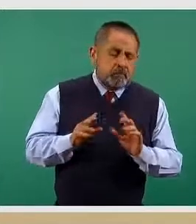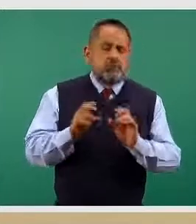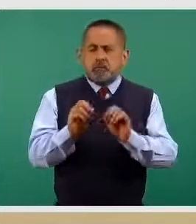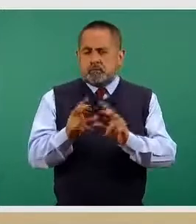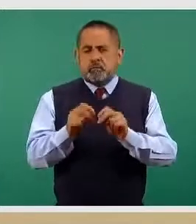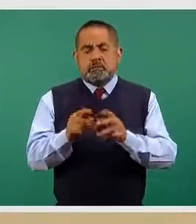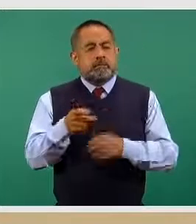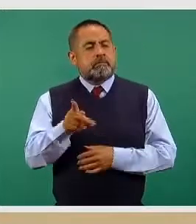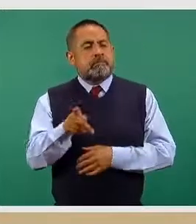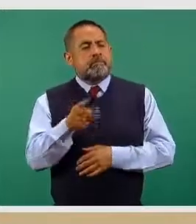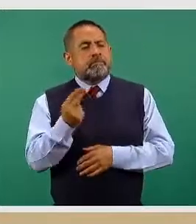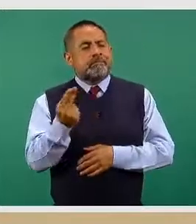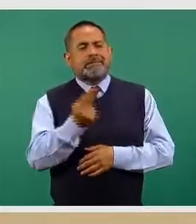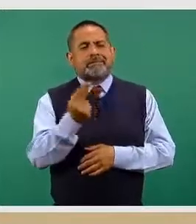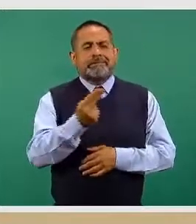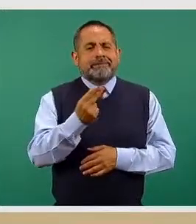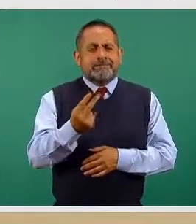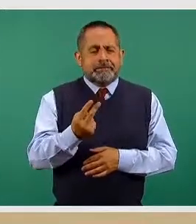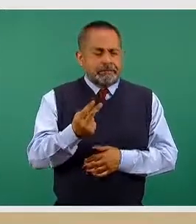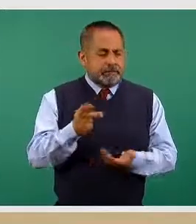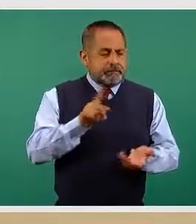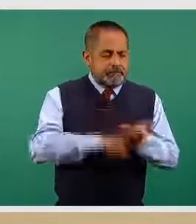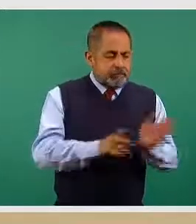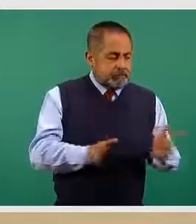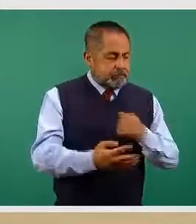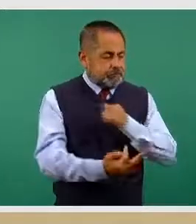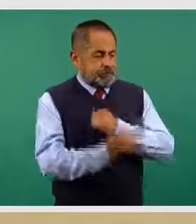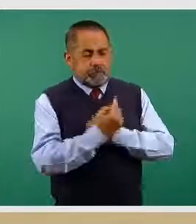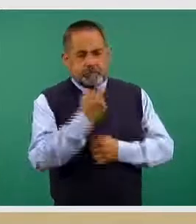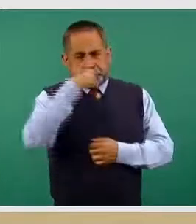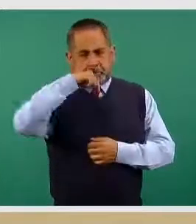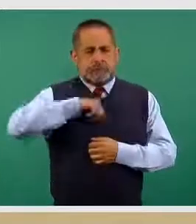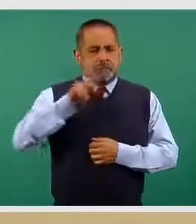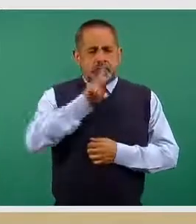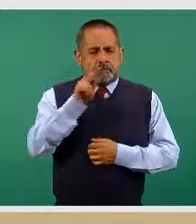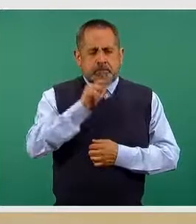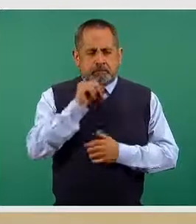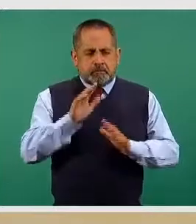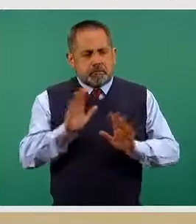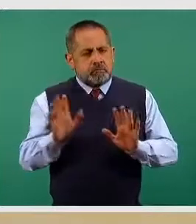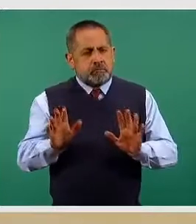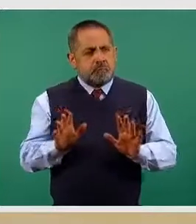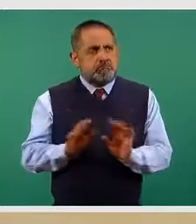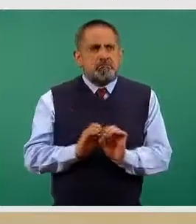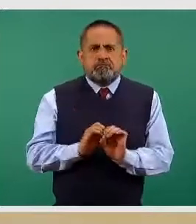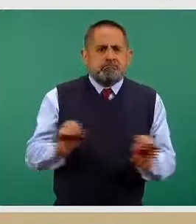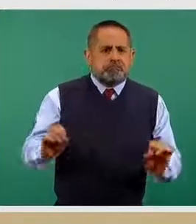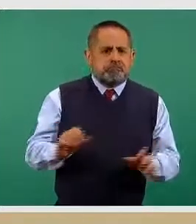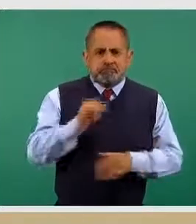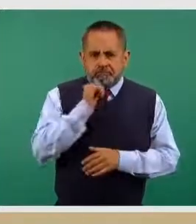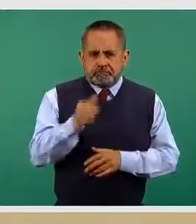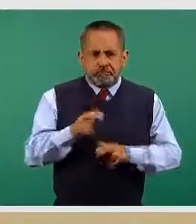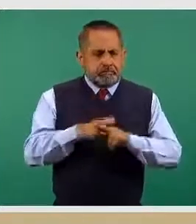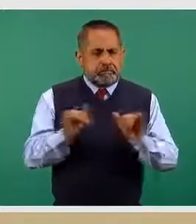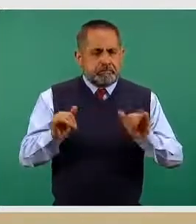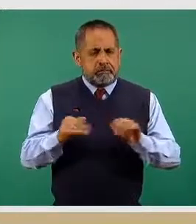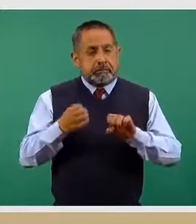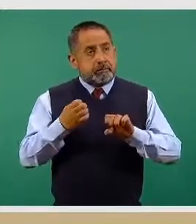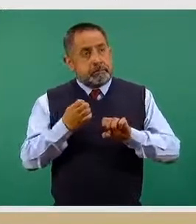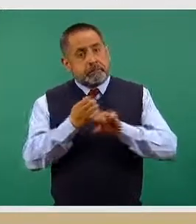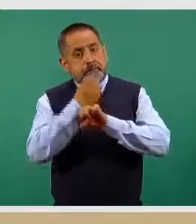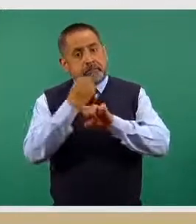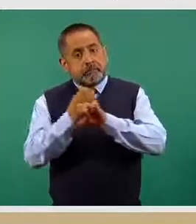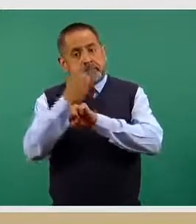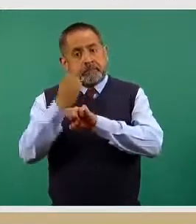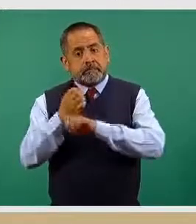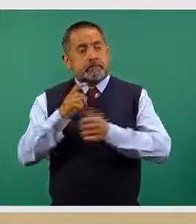un respirador mecánico. No tenemos ya, al momento, ninguna entidad federativa